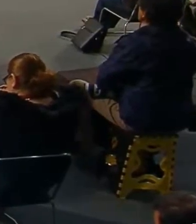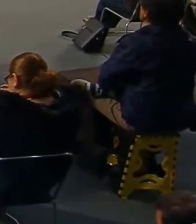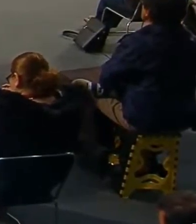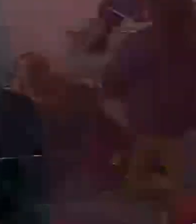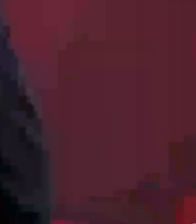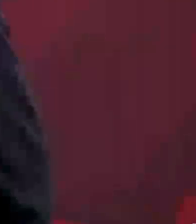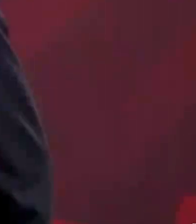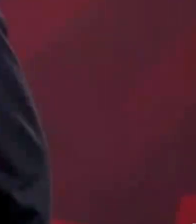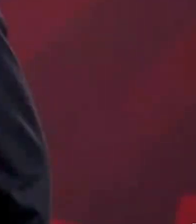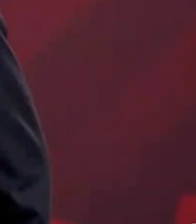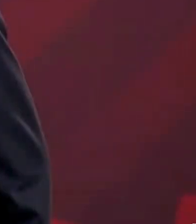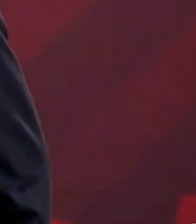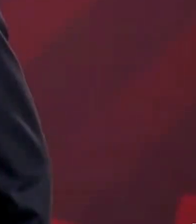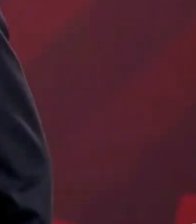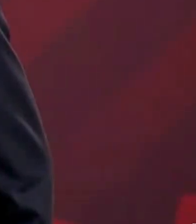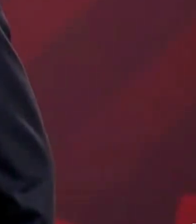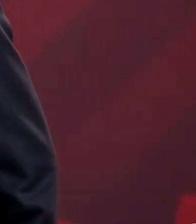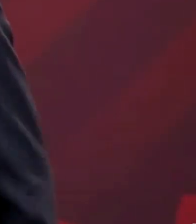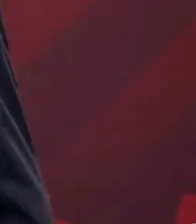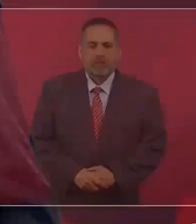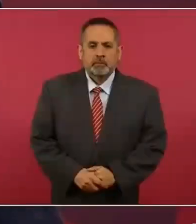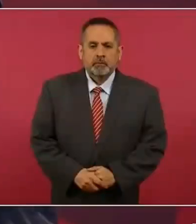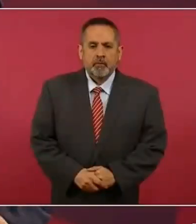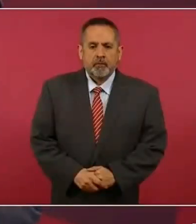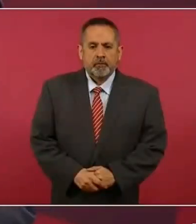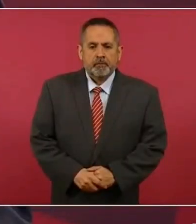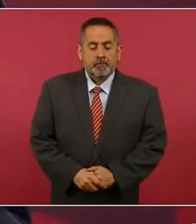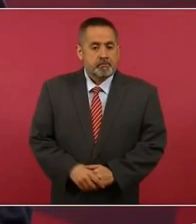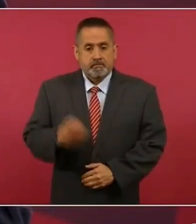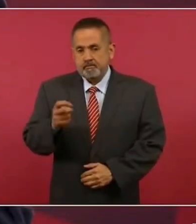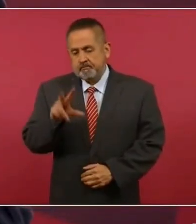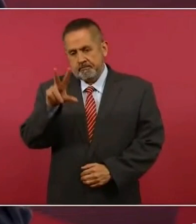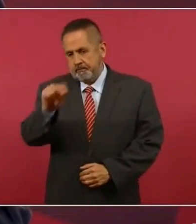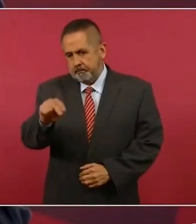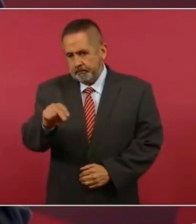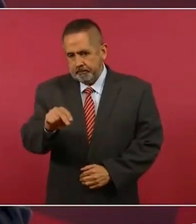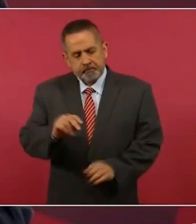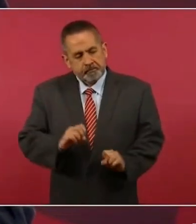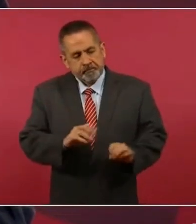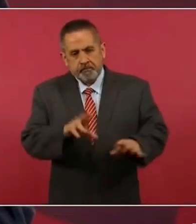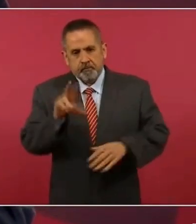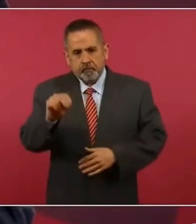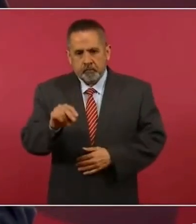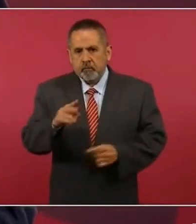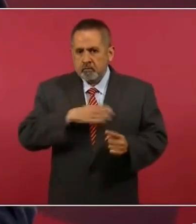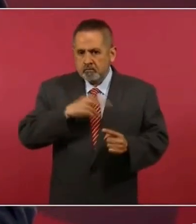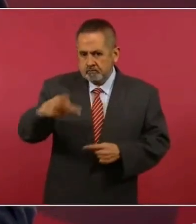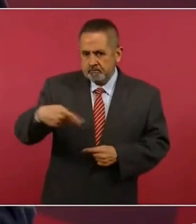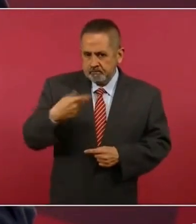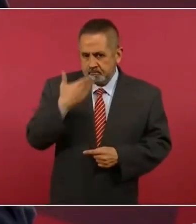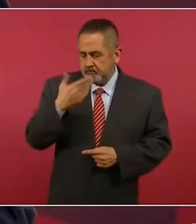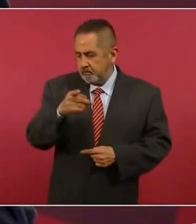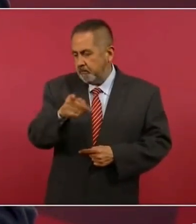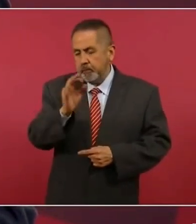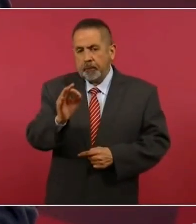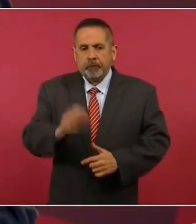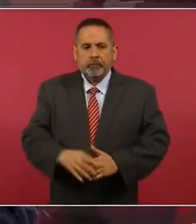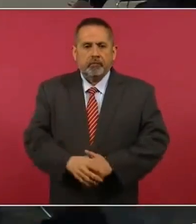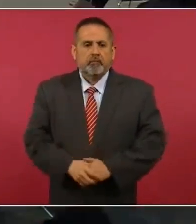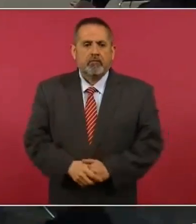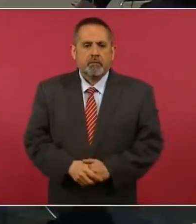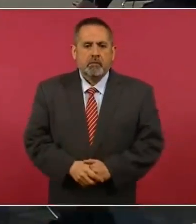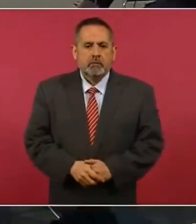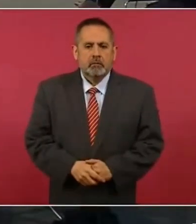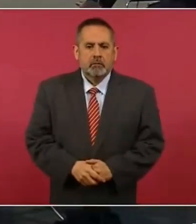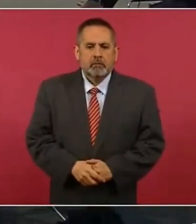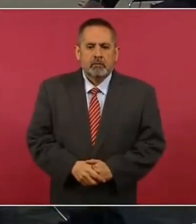Eso no, lo vamos a permitir. Qué bien que me preguntaste sobre eso. ha alegrado un tipo